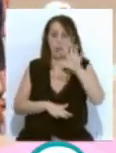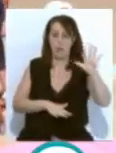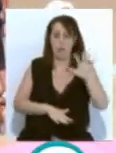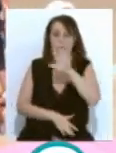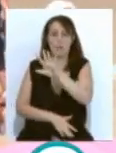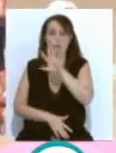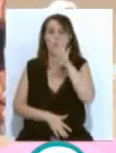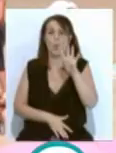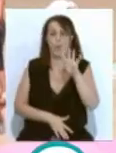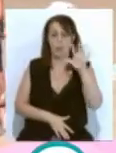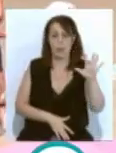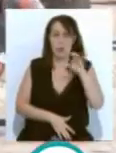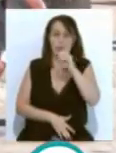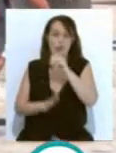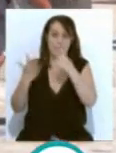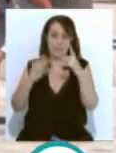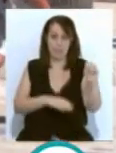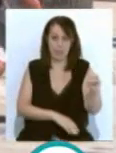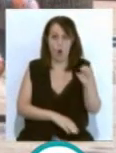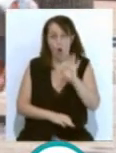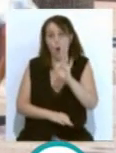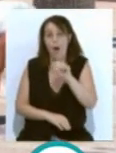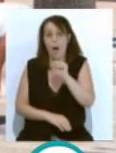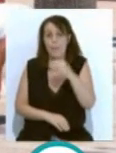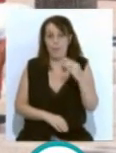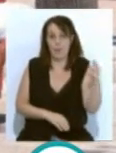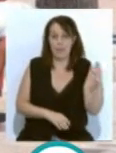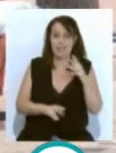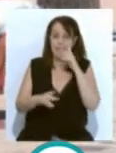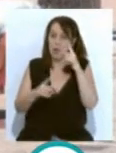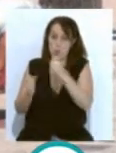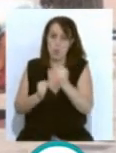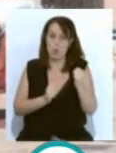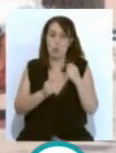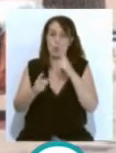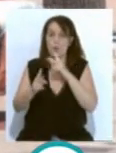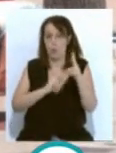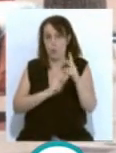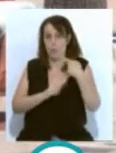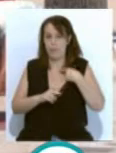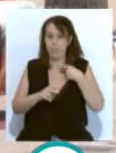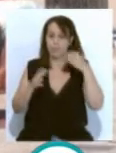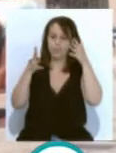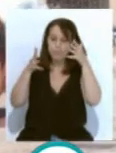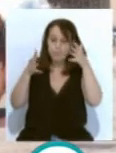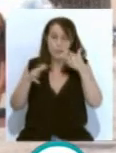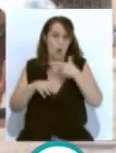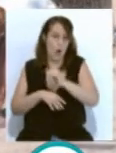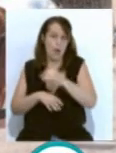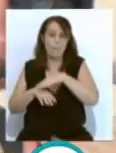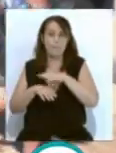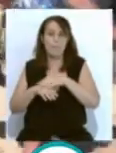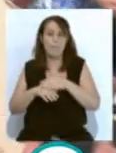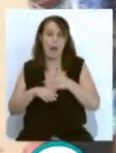-545-060 o la app Salud Responde, se puede consultar consejos para reducir los posibles